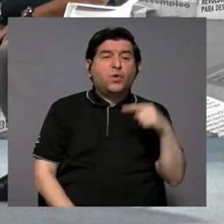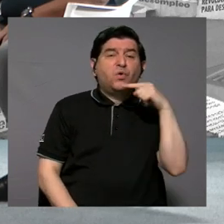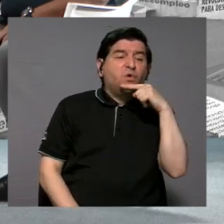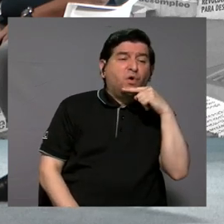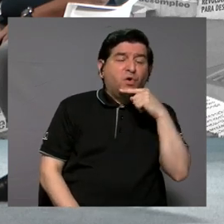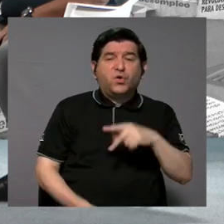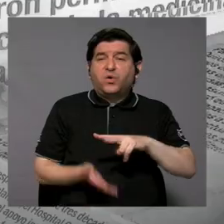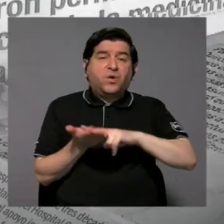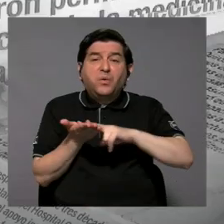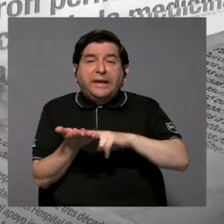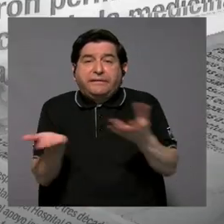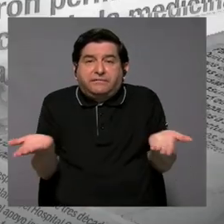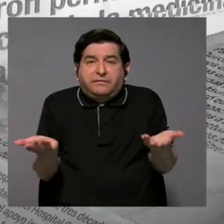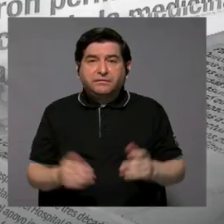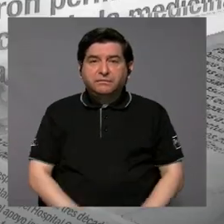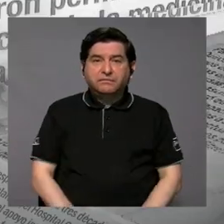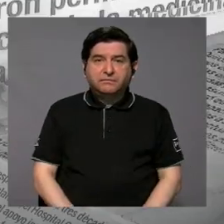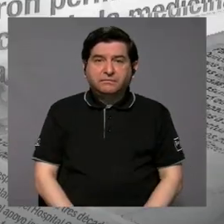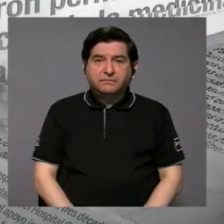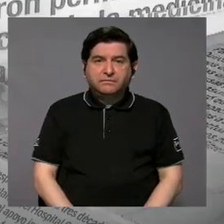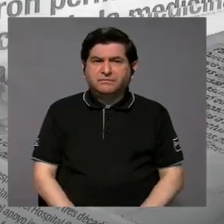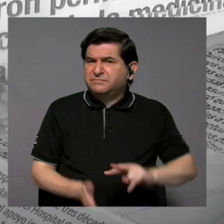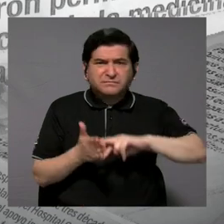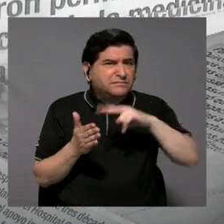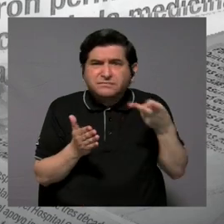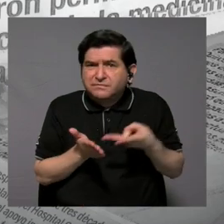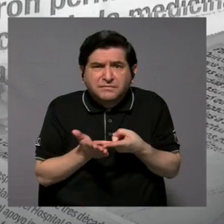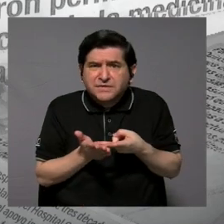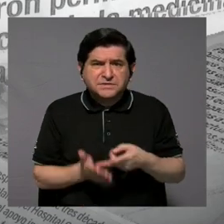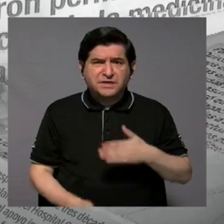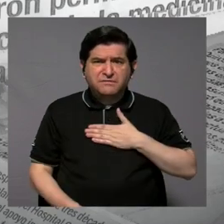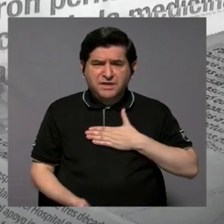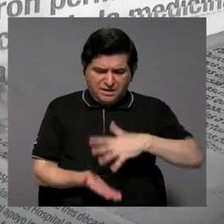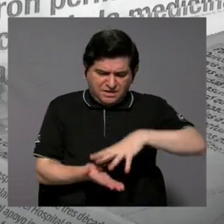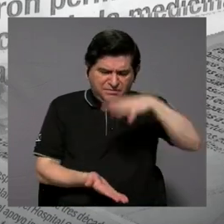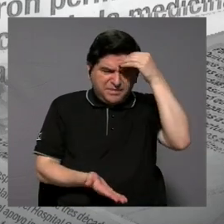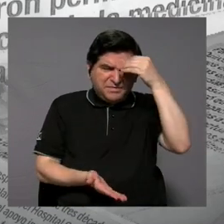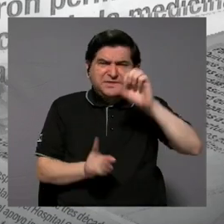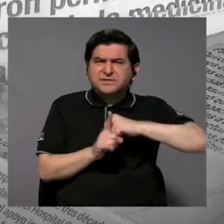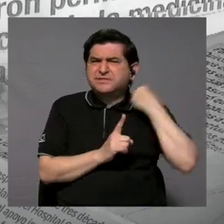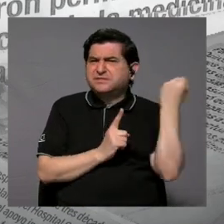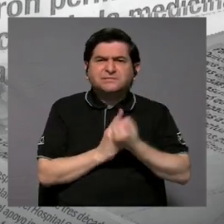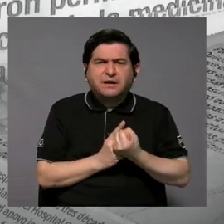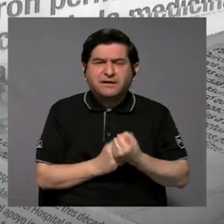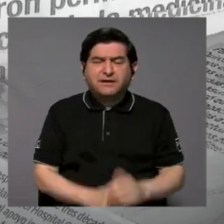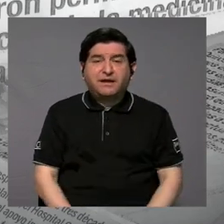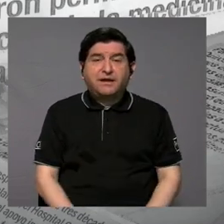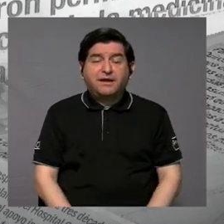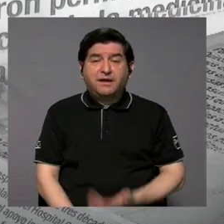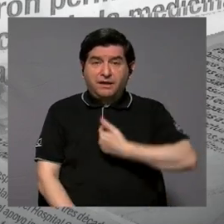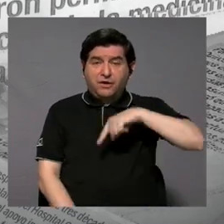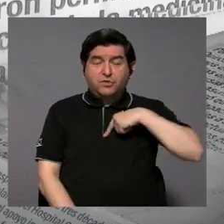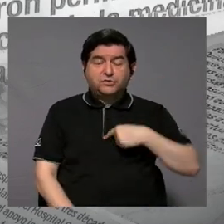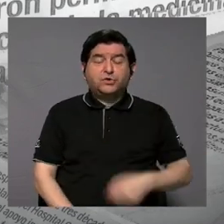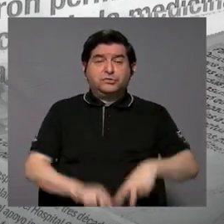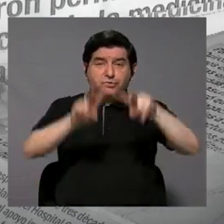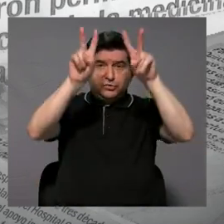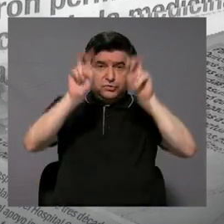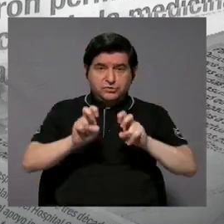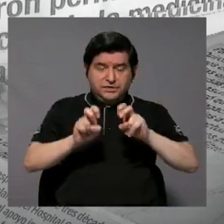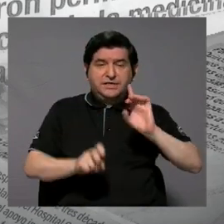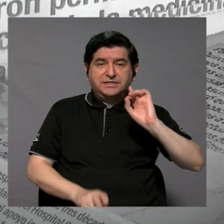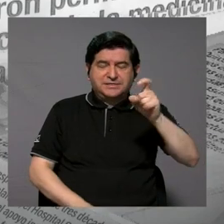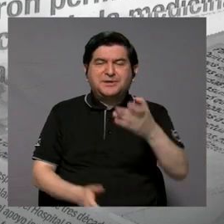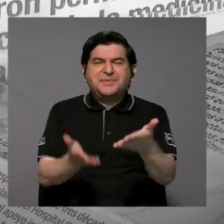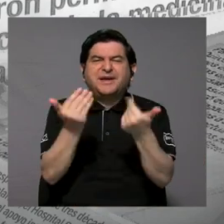que estoy en verde, pues eso, ¿qué significa en términos de mis aprendizajes? Lo que nosotros deseamos con una prueba de diagnóstico